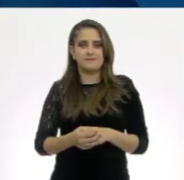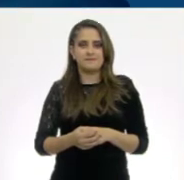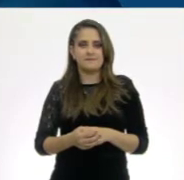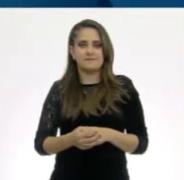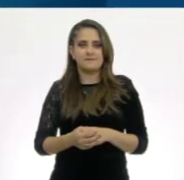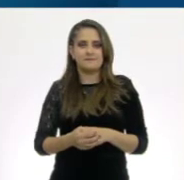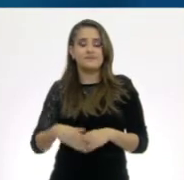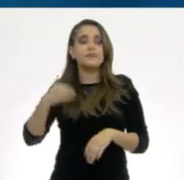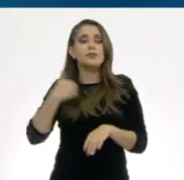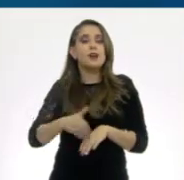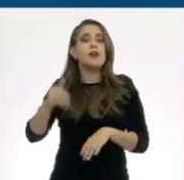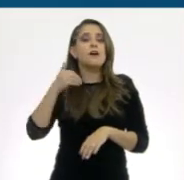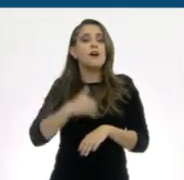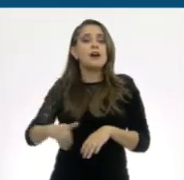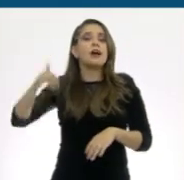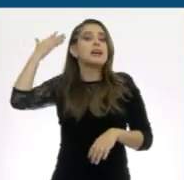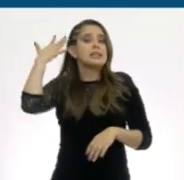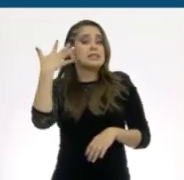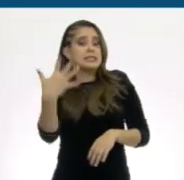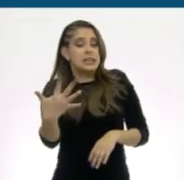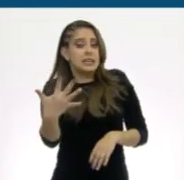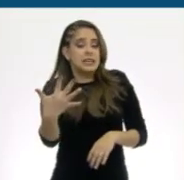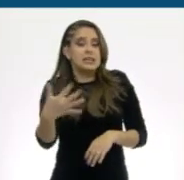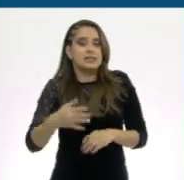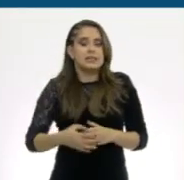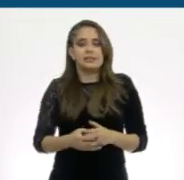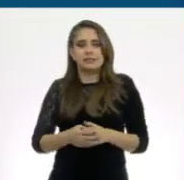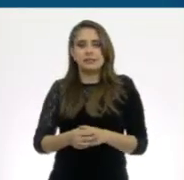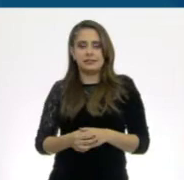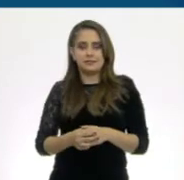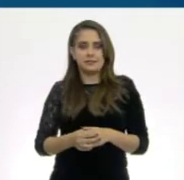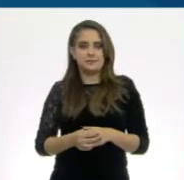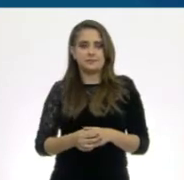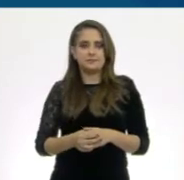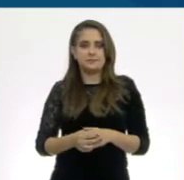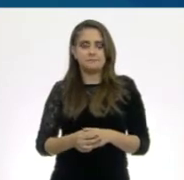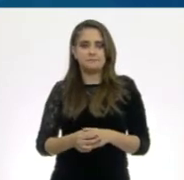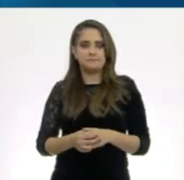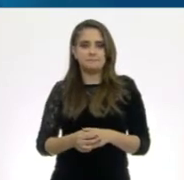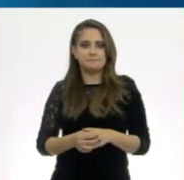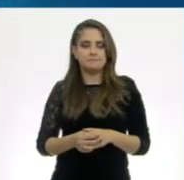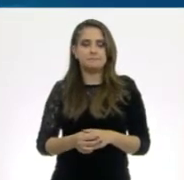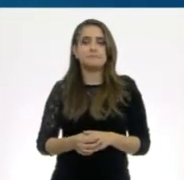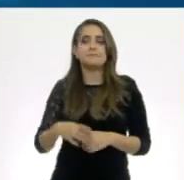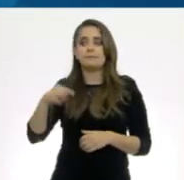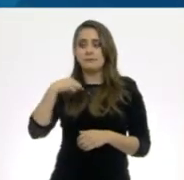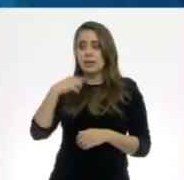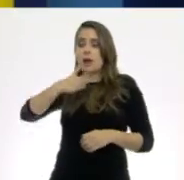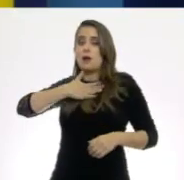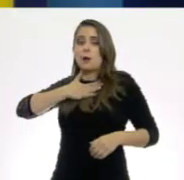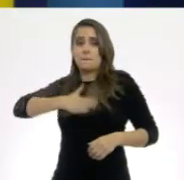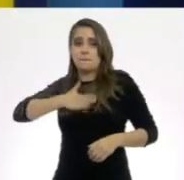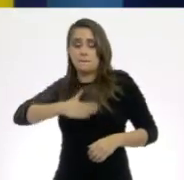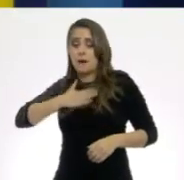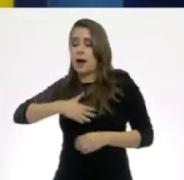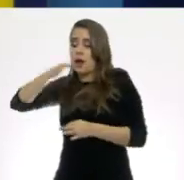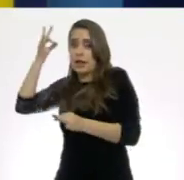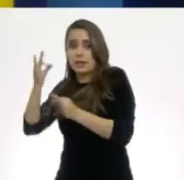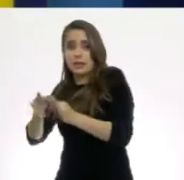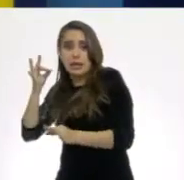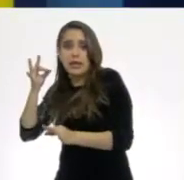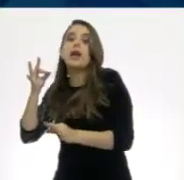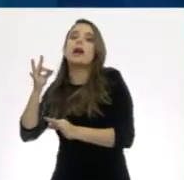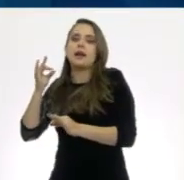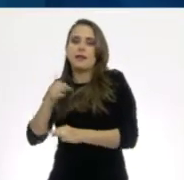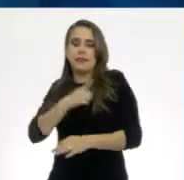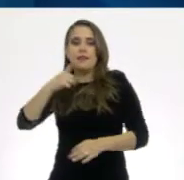Y cae en el número cinco. Cinco. Dice... Después de ir al baño, hacer limpieza